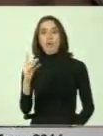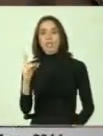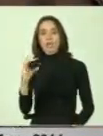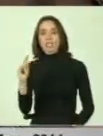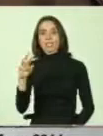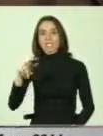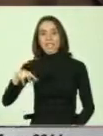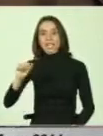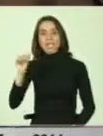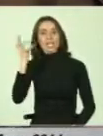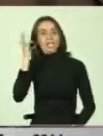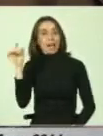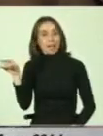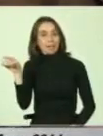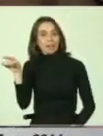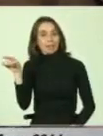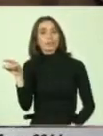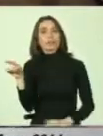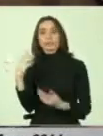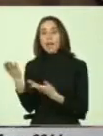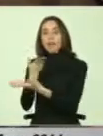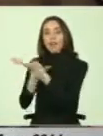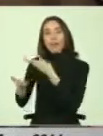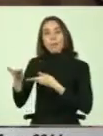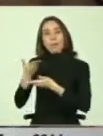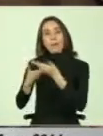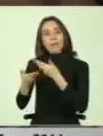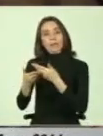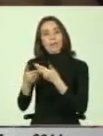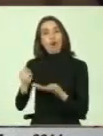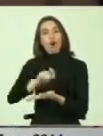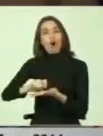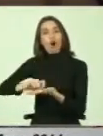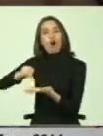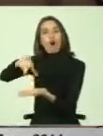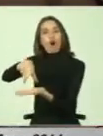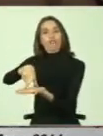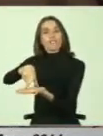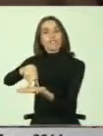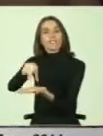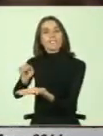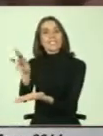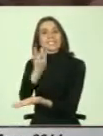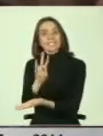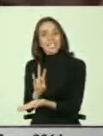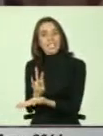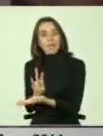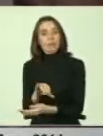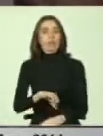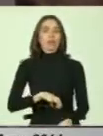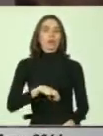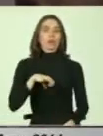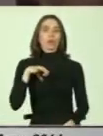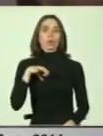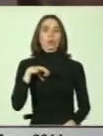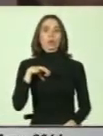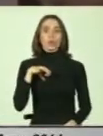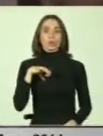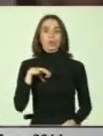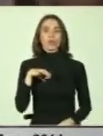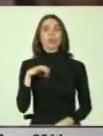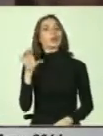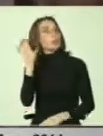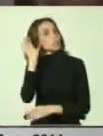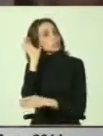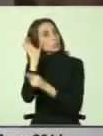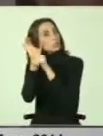comentaba, tuvimos la oportunidad de compartir en la oficina de Cenadis. Un orgullo de poder